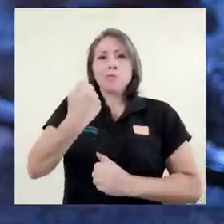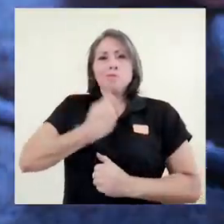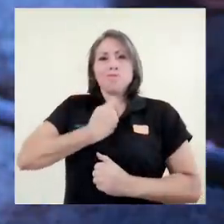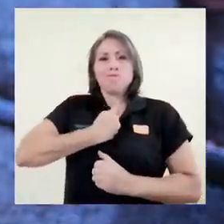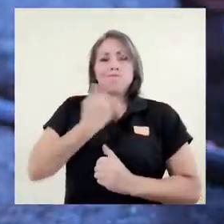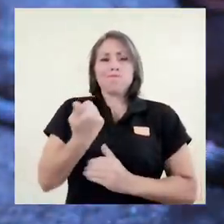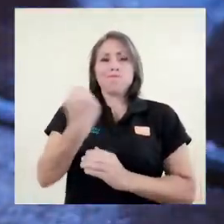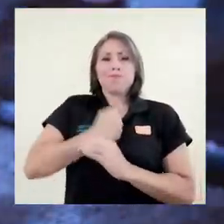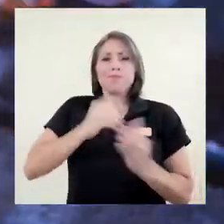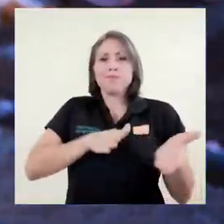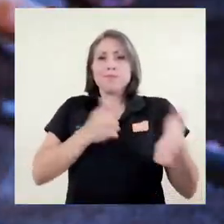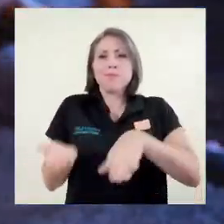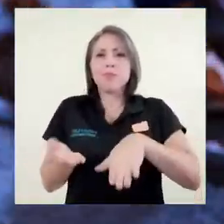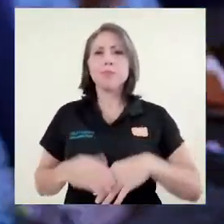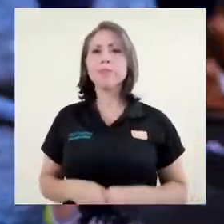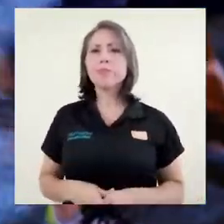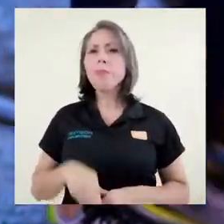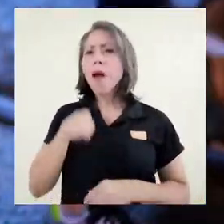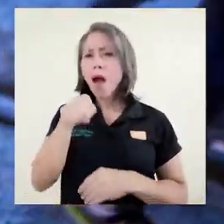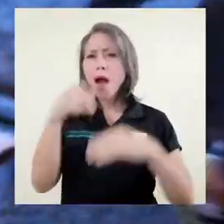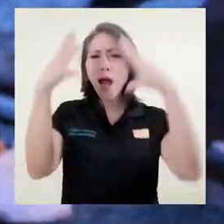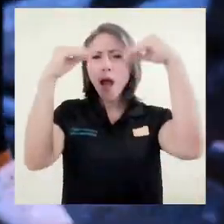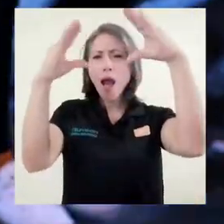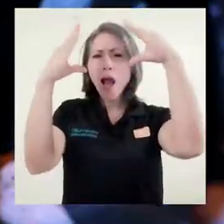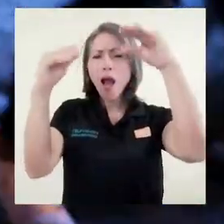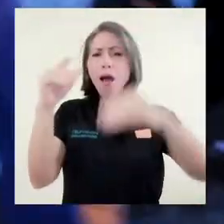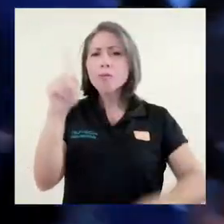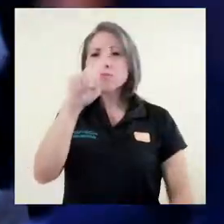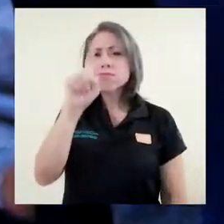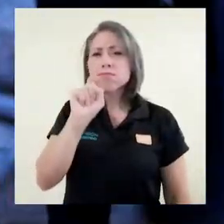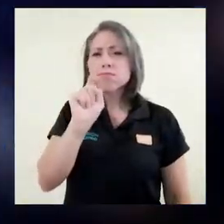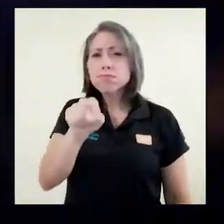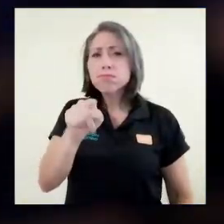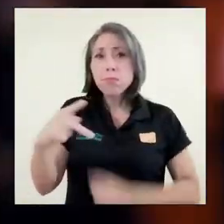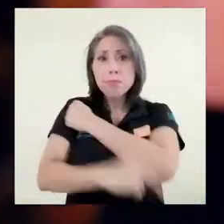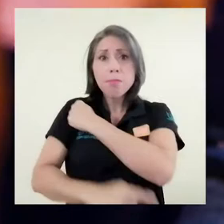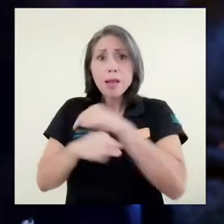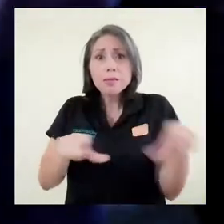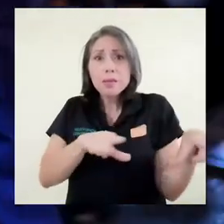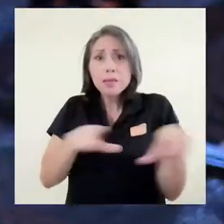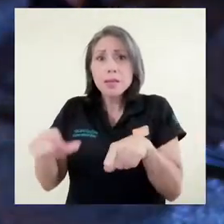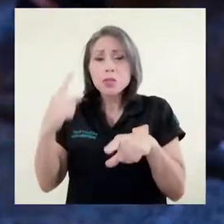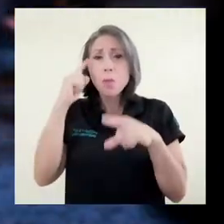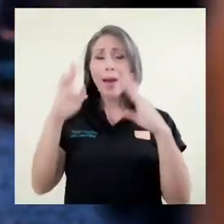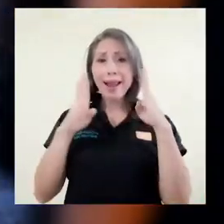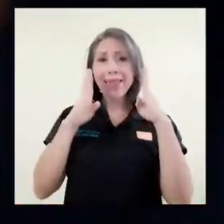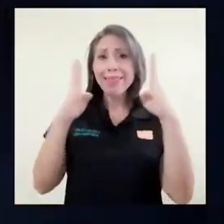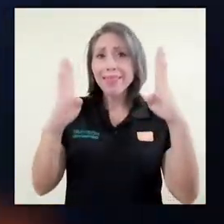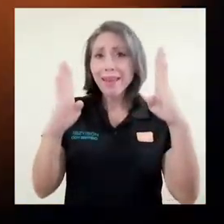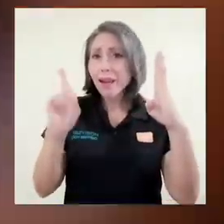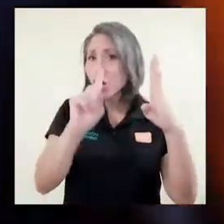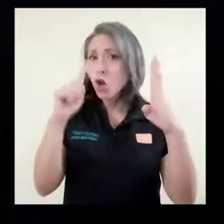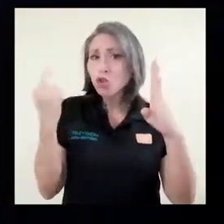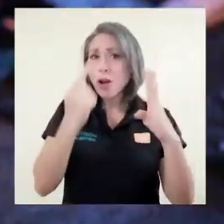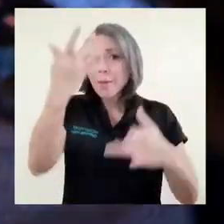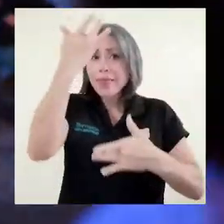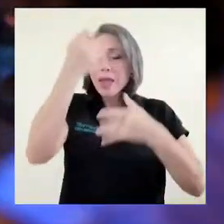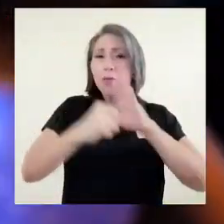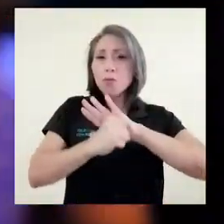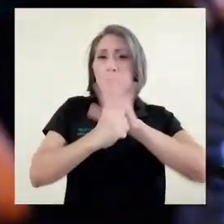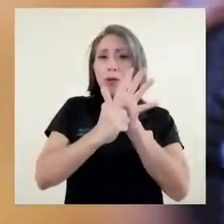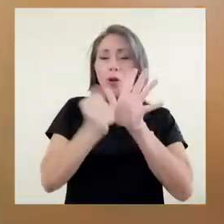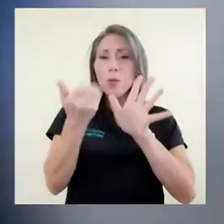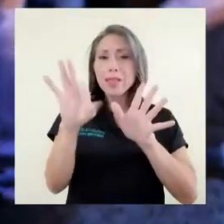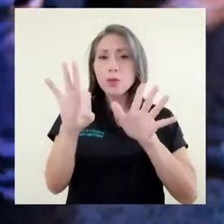datos, vale preguntarse, ¿está el país preparado en el abordaje no solo del COVID-19 sino de la salud